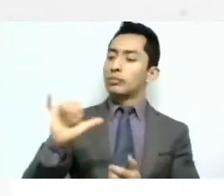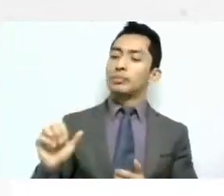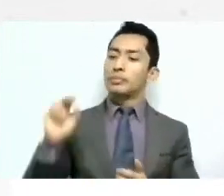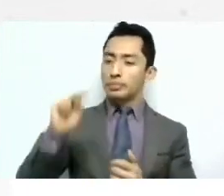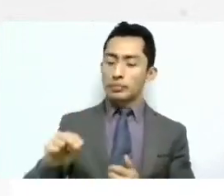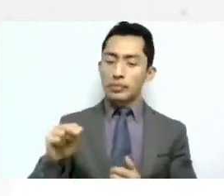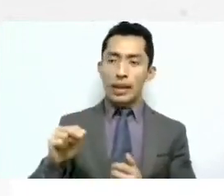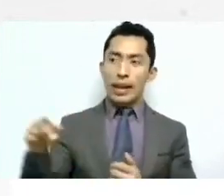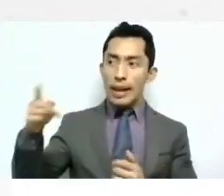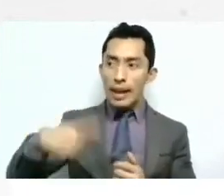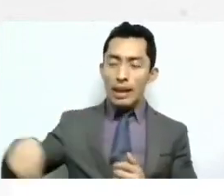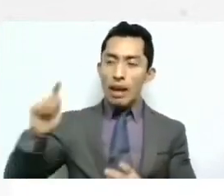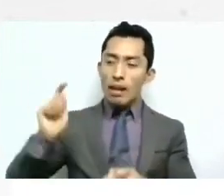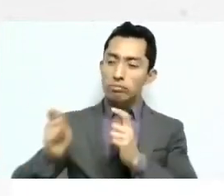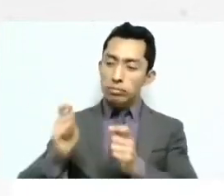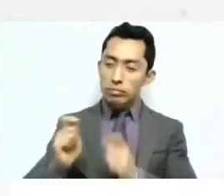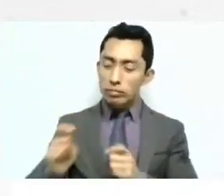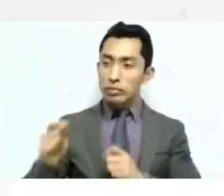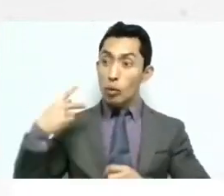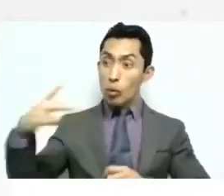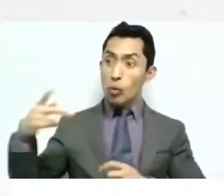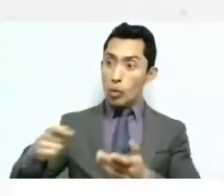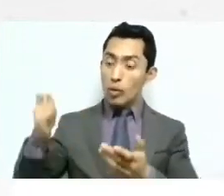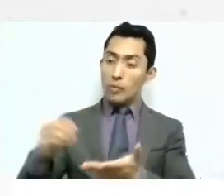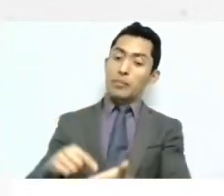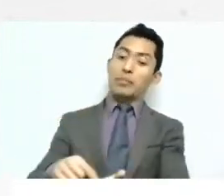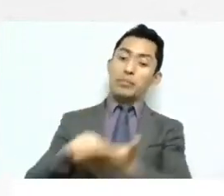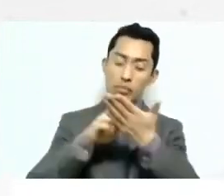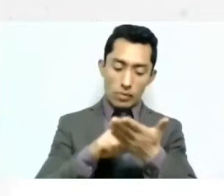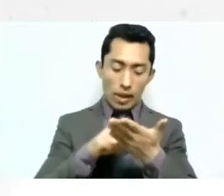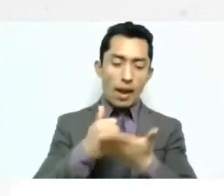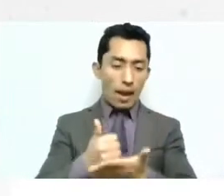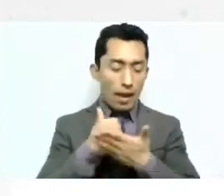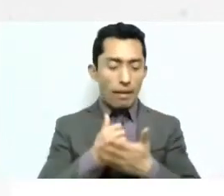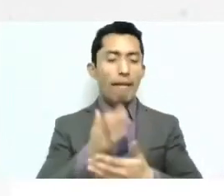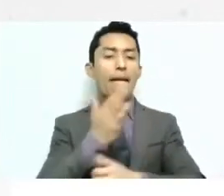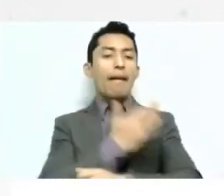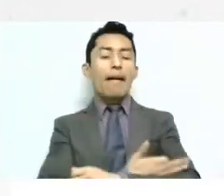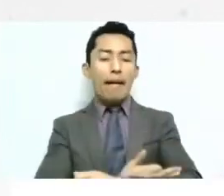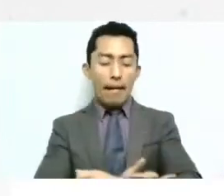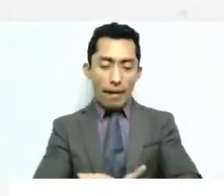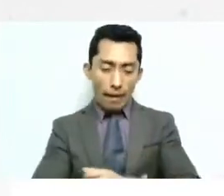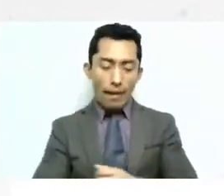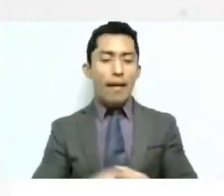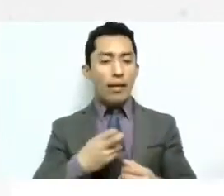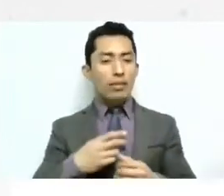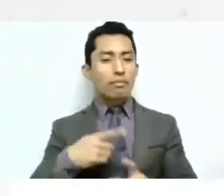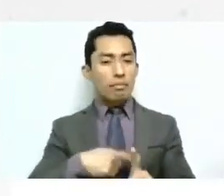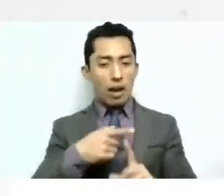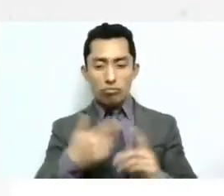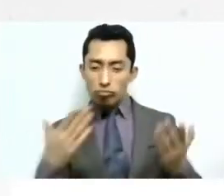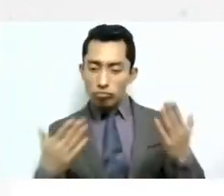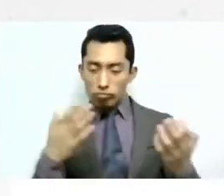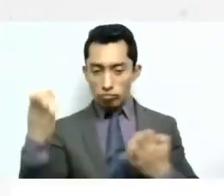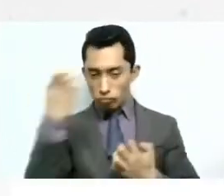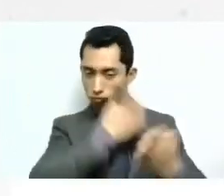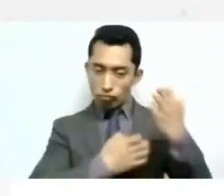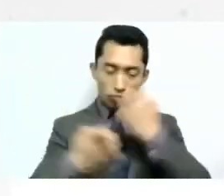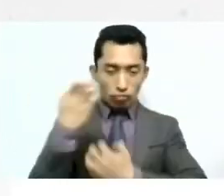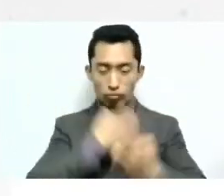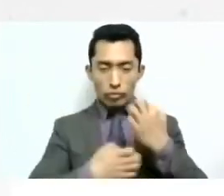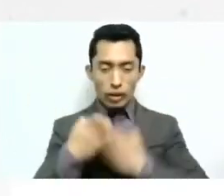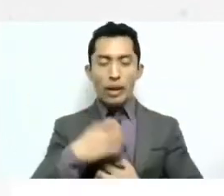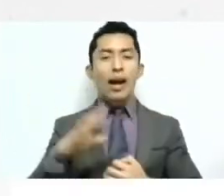nos ayudan a también a realizar esa ese análisis ya con una